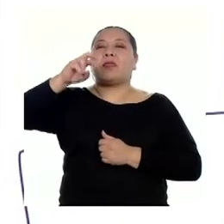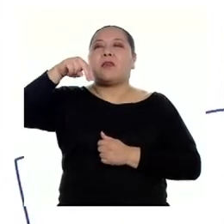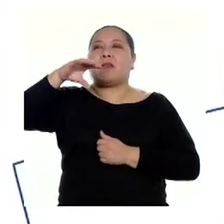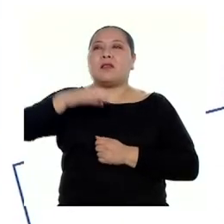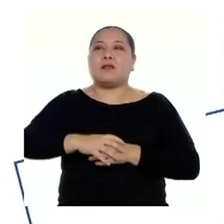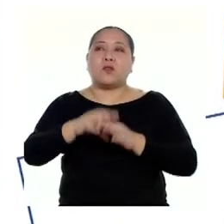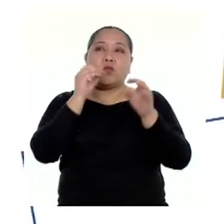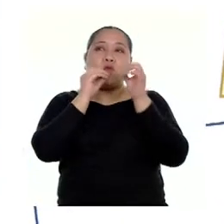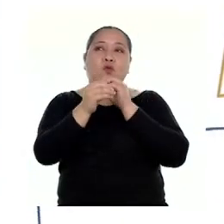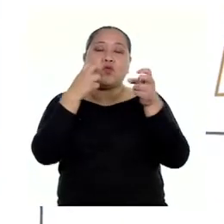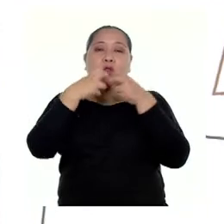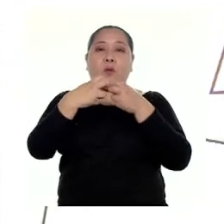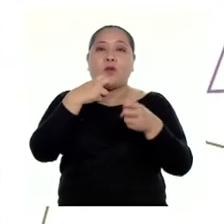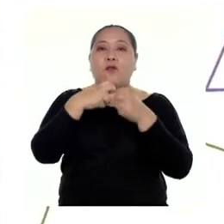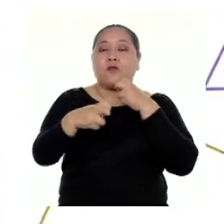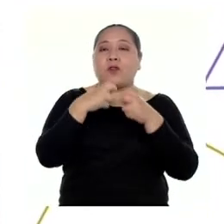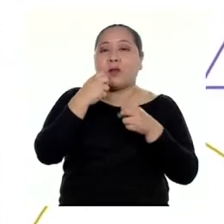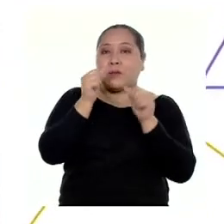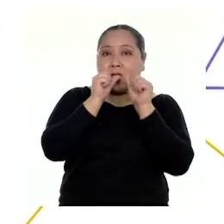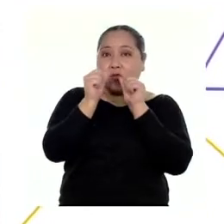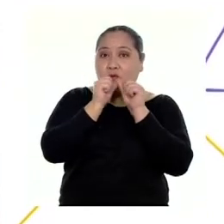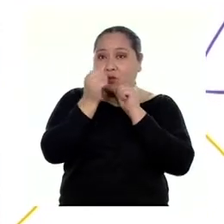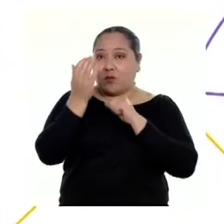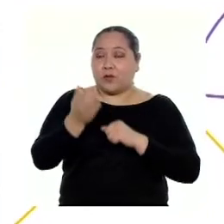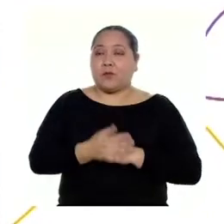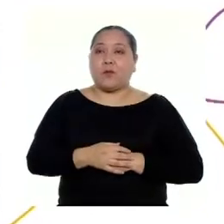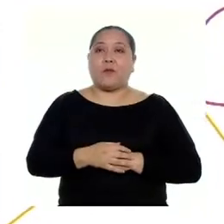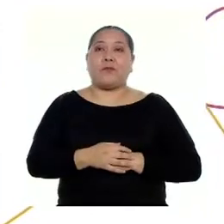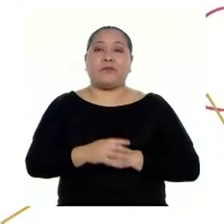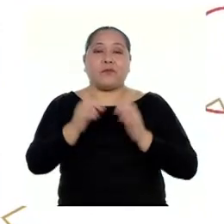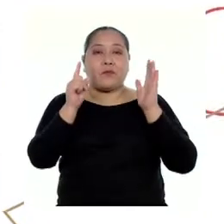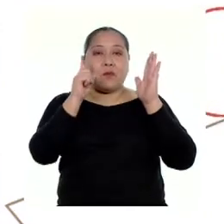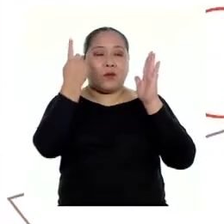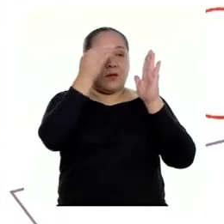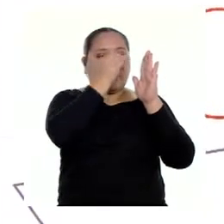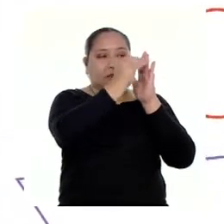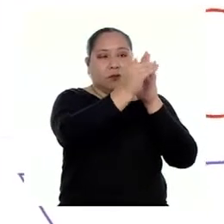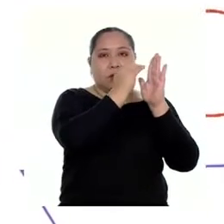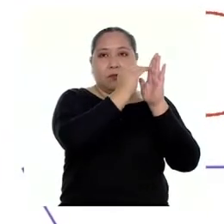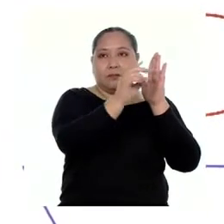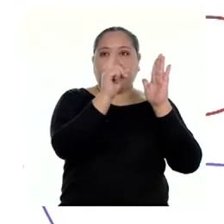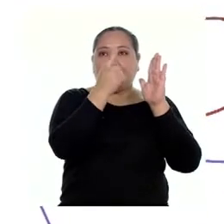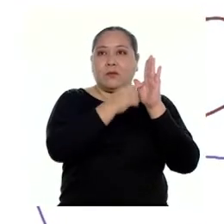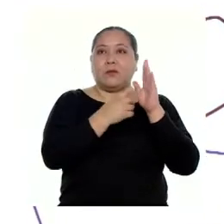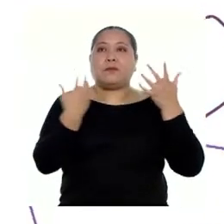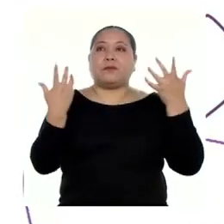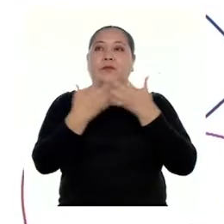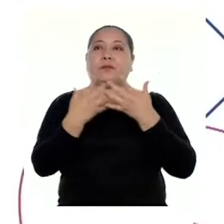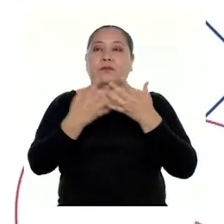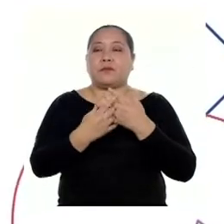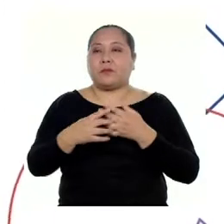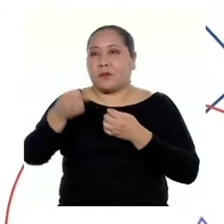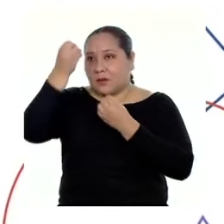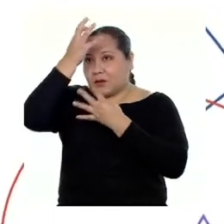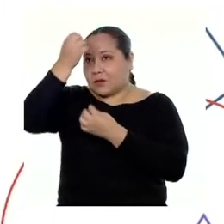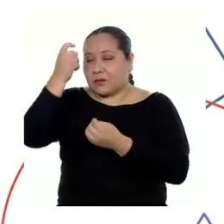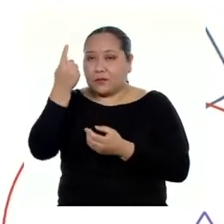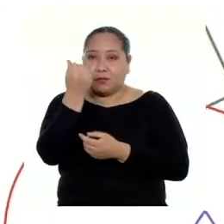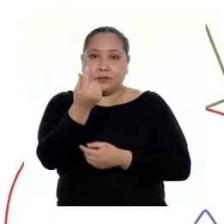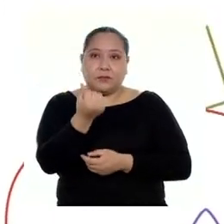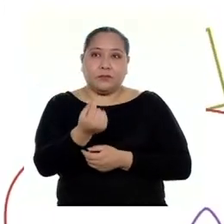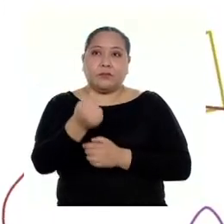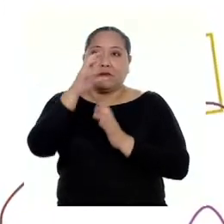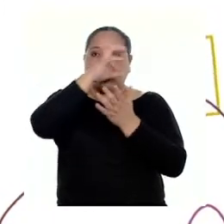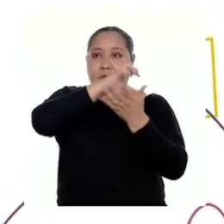es resolver problemas de cantidad. Nuestro primer criterio dice, relacioné datos, precios,